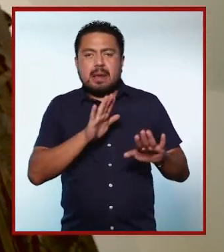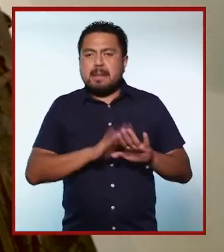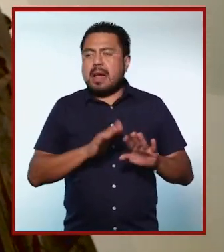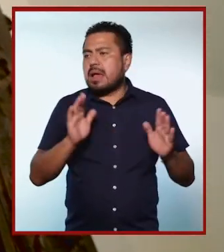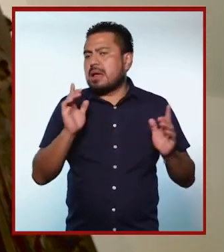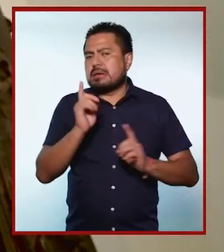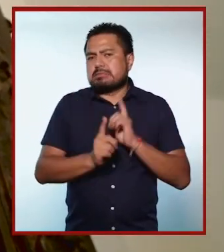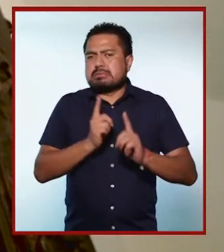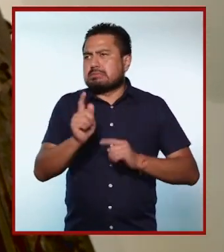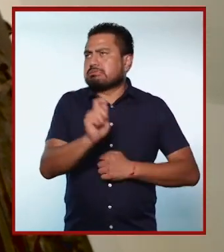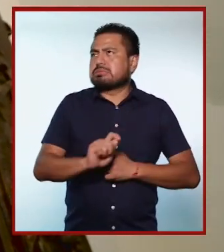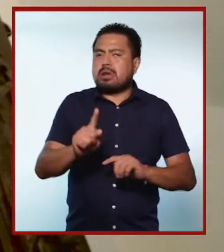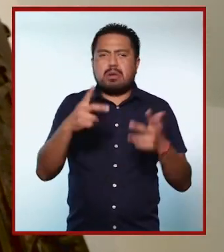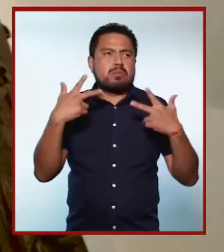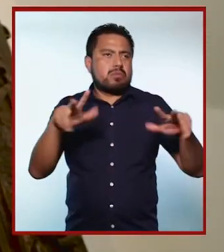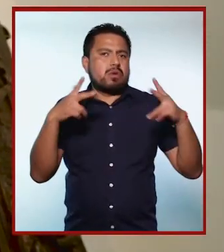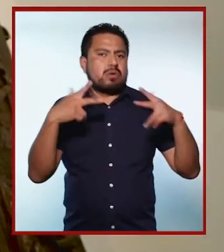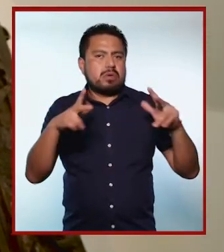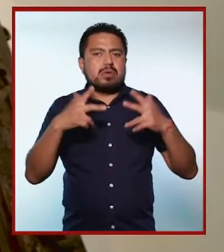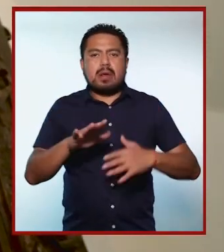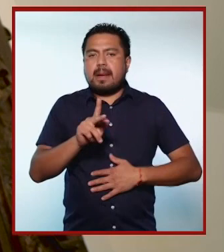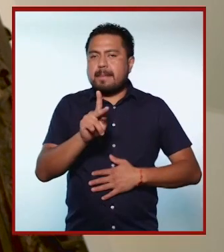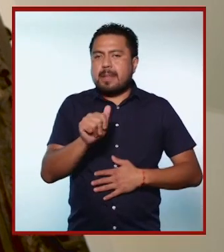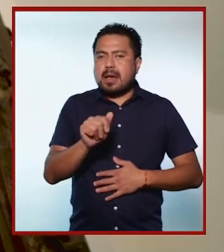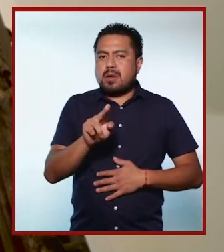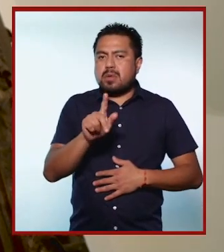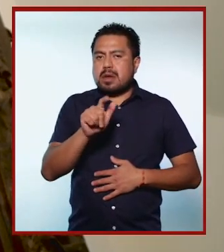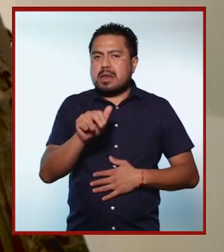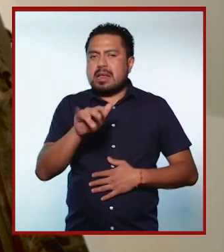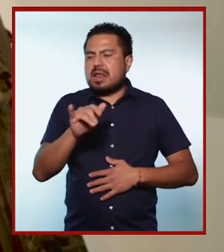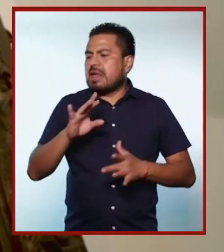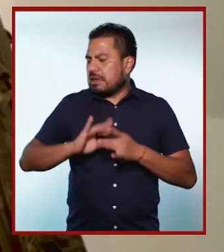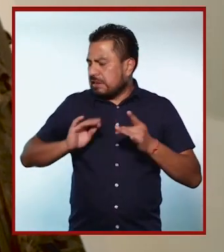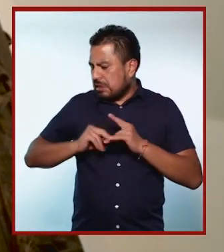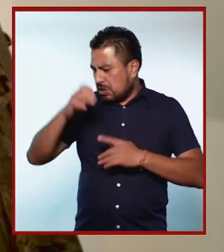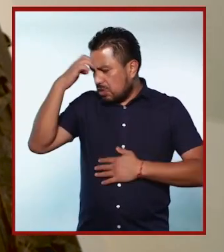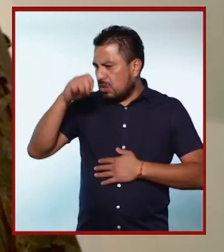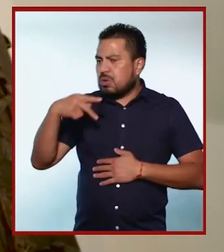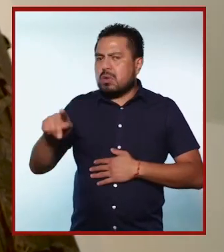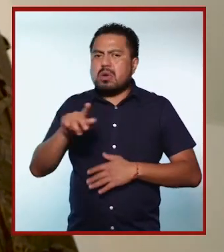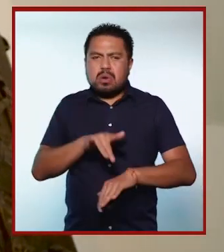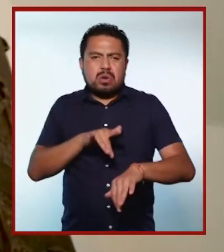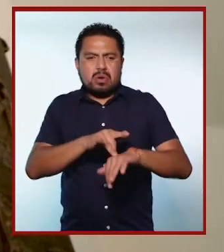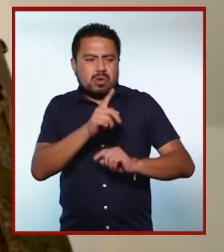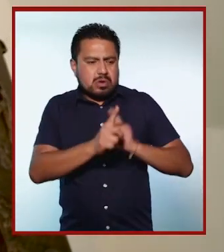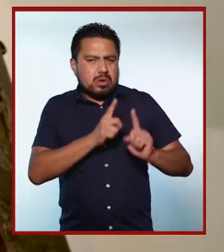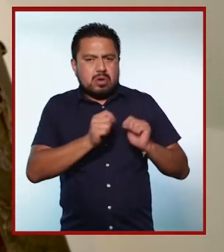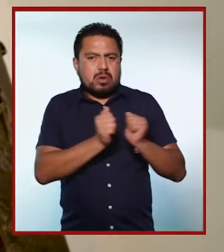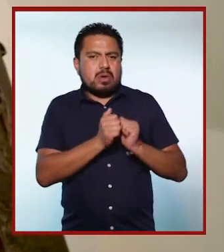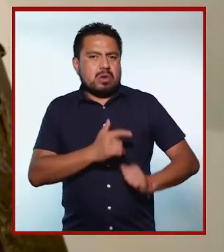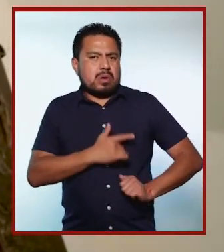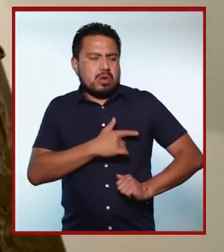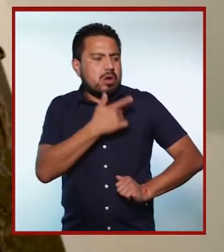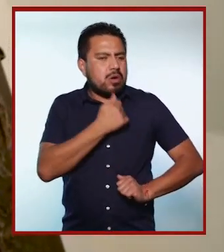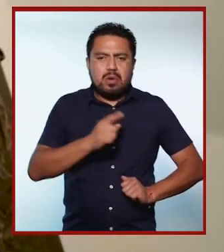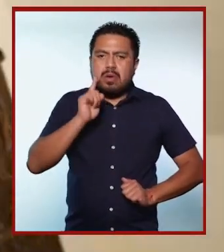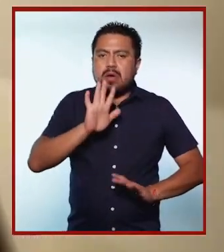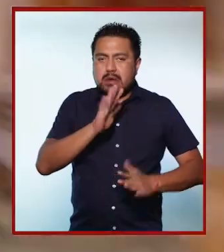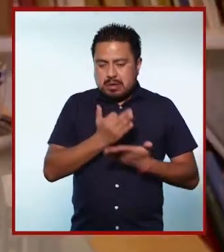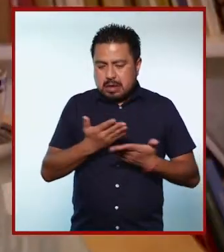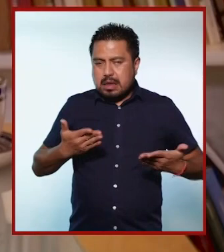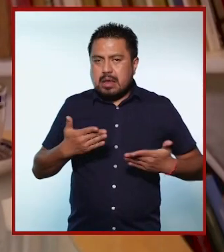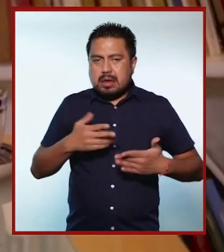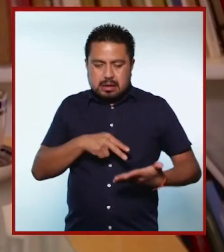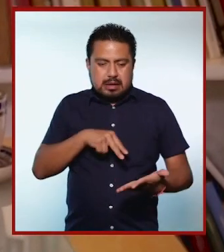deportivas y fue atleta destacada en voleibol de playa. Paulina nos contará su opinión y experiencia en el deporte con una perspectiva de